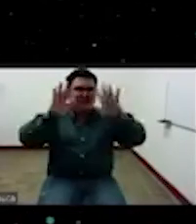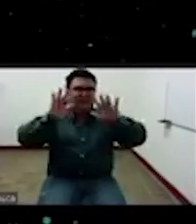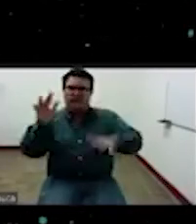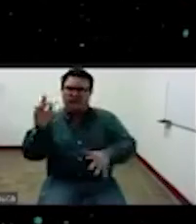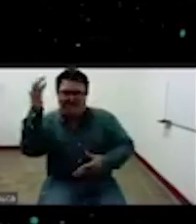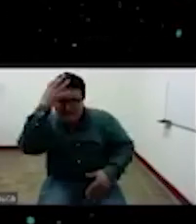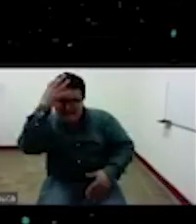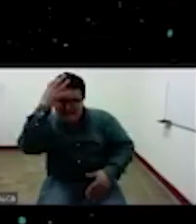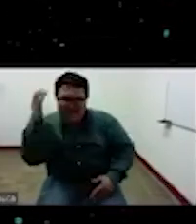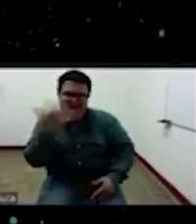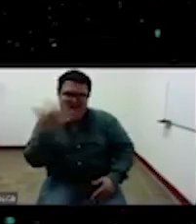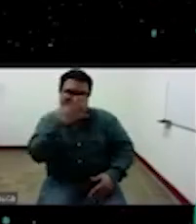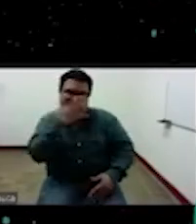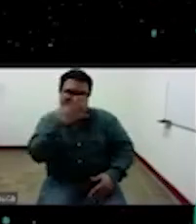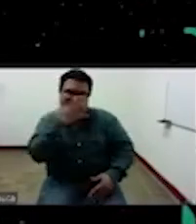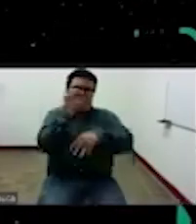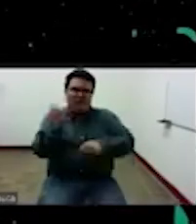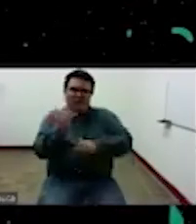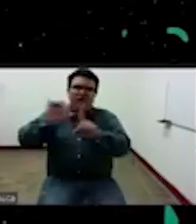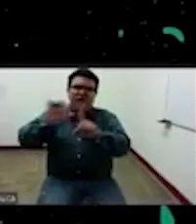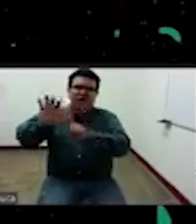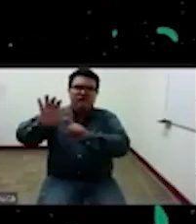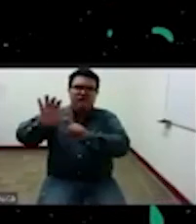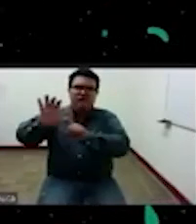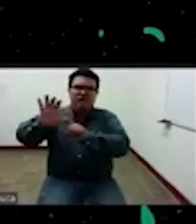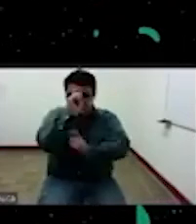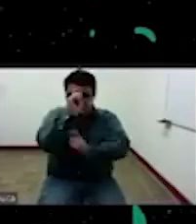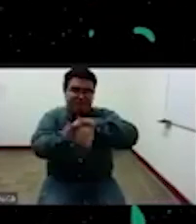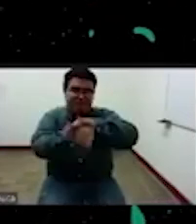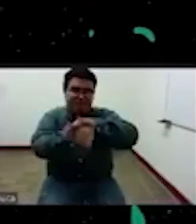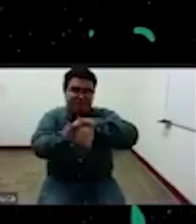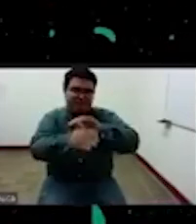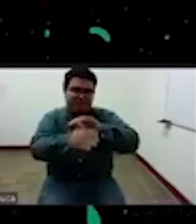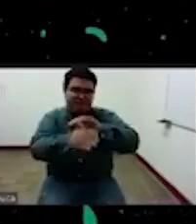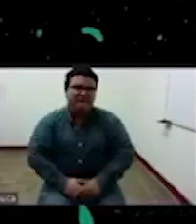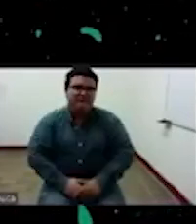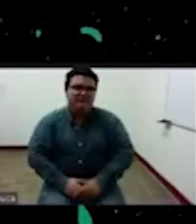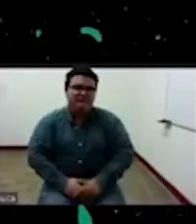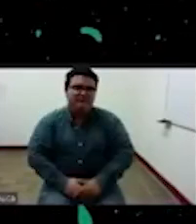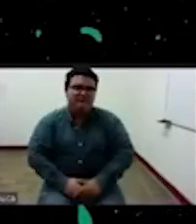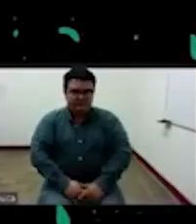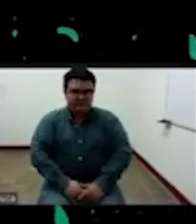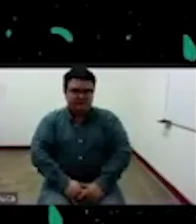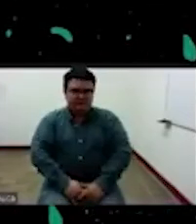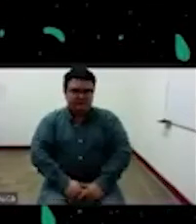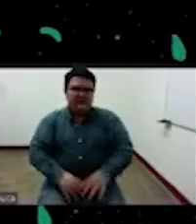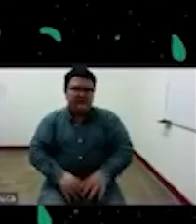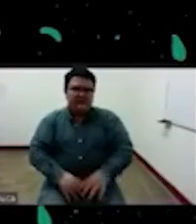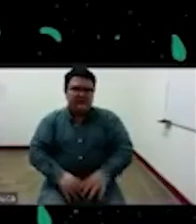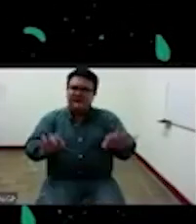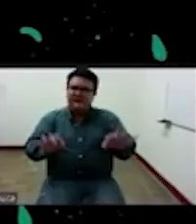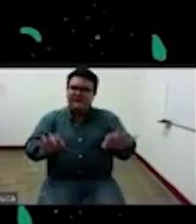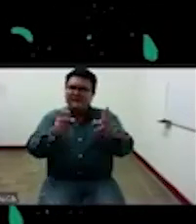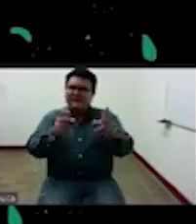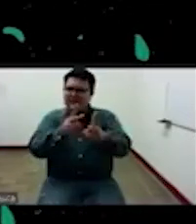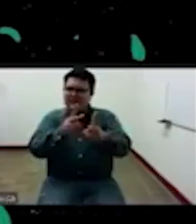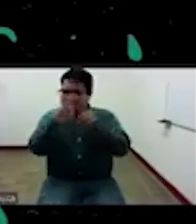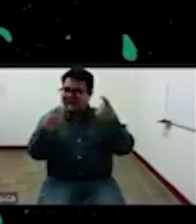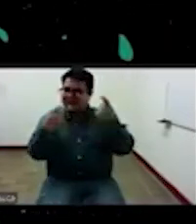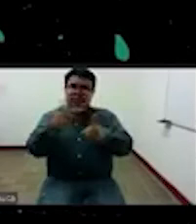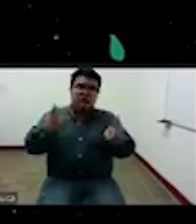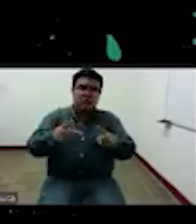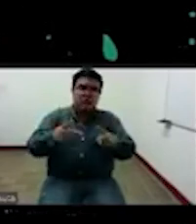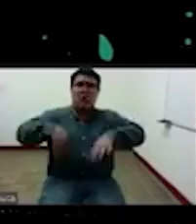esto es no ver a personas eh como personitas que tocan un